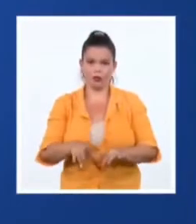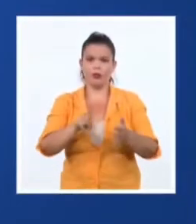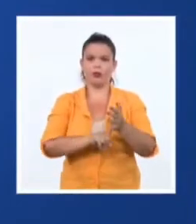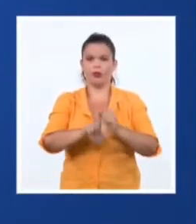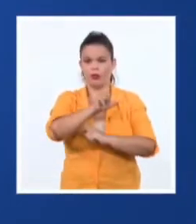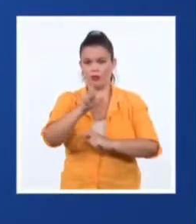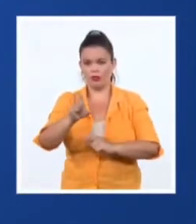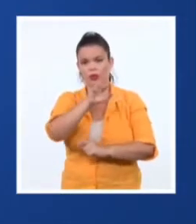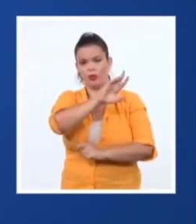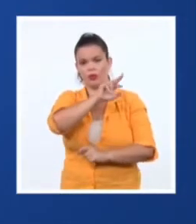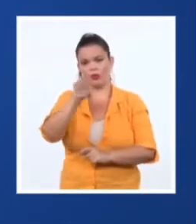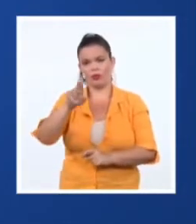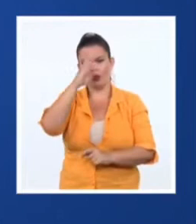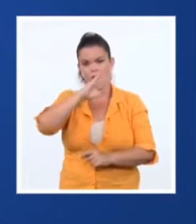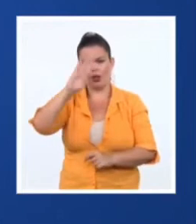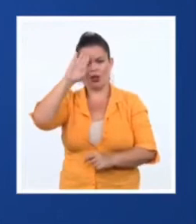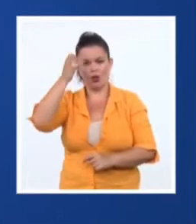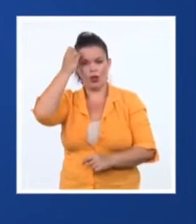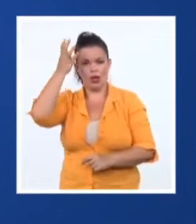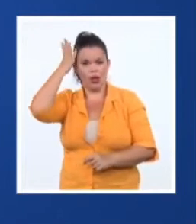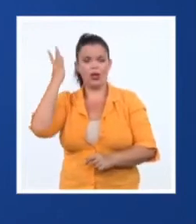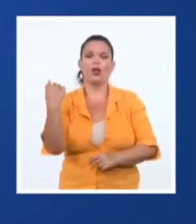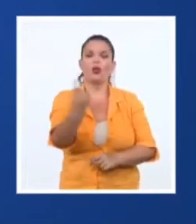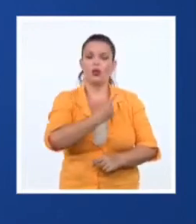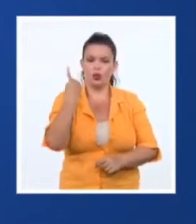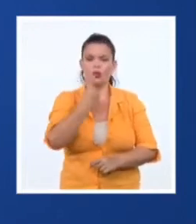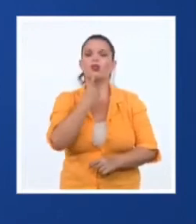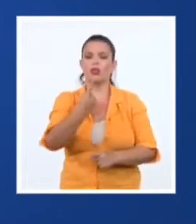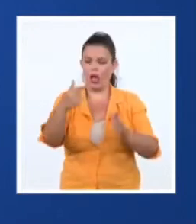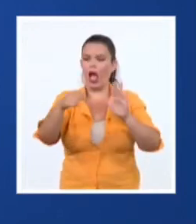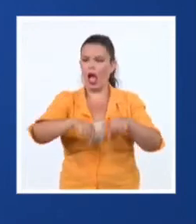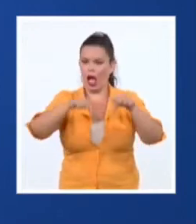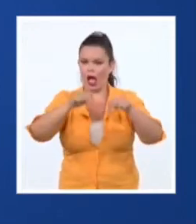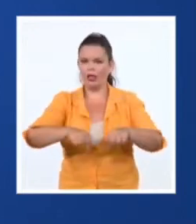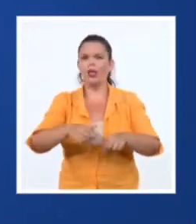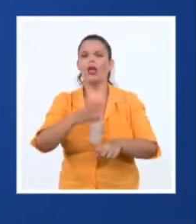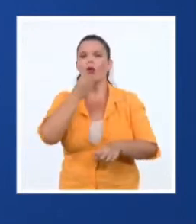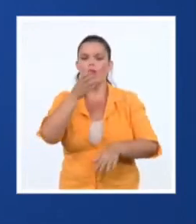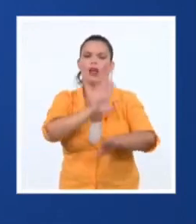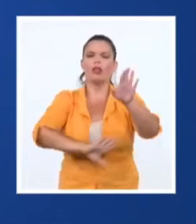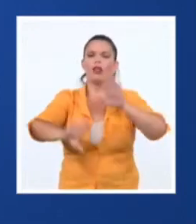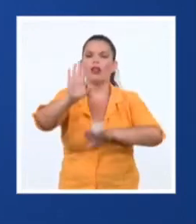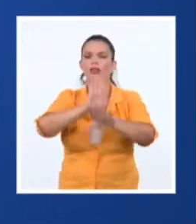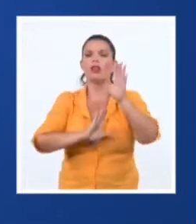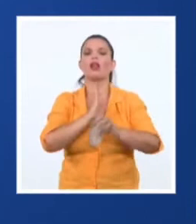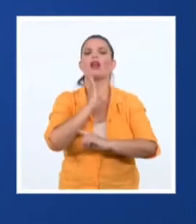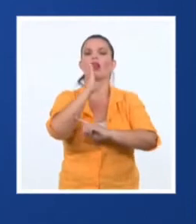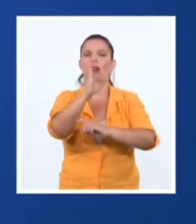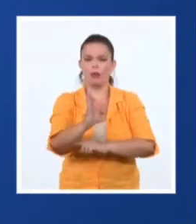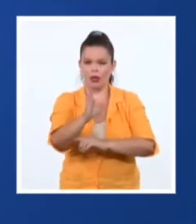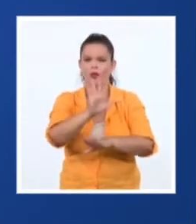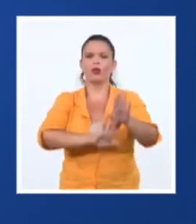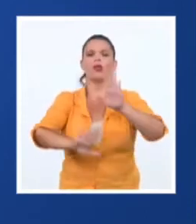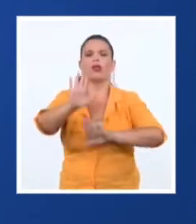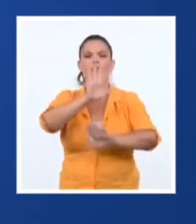aquí hay suficientes revolucionarios para enfrentar con inteligencia, con respeto y en defensa de nuestra